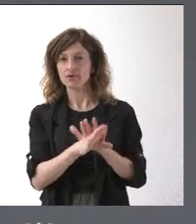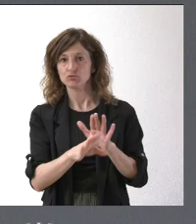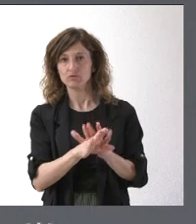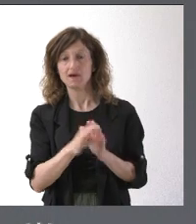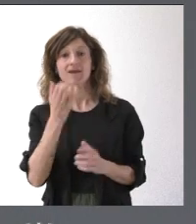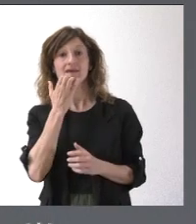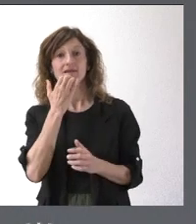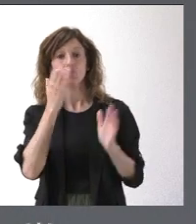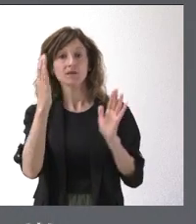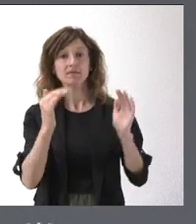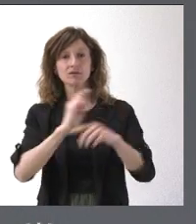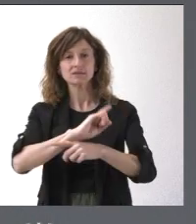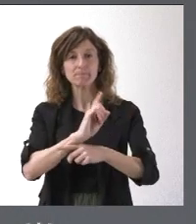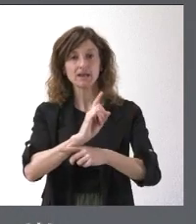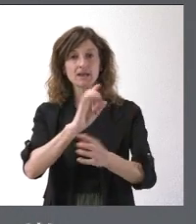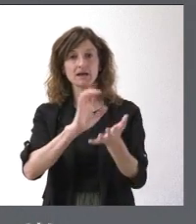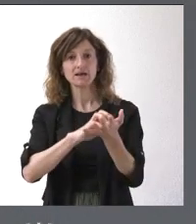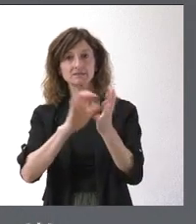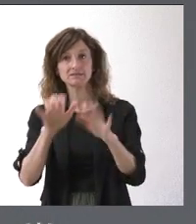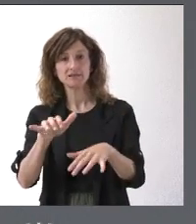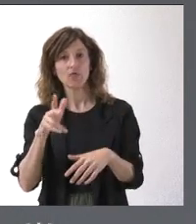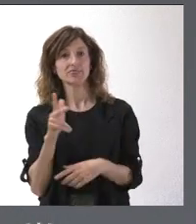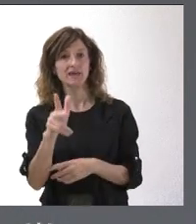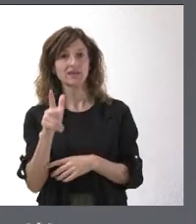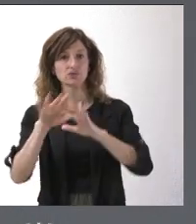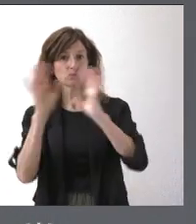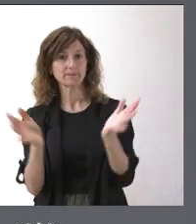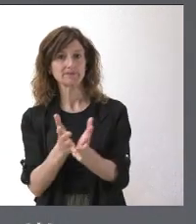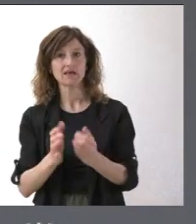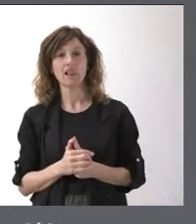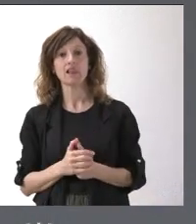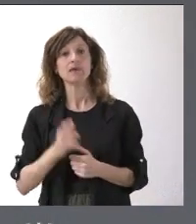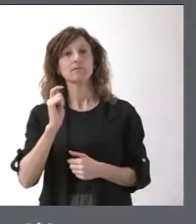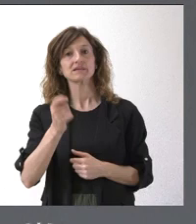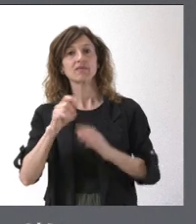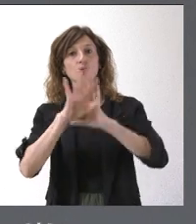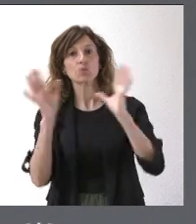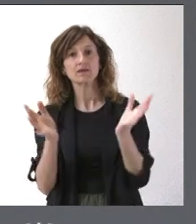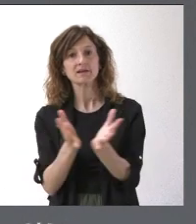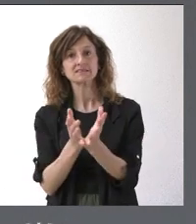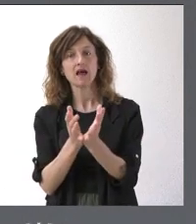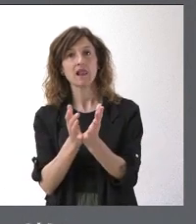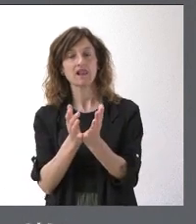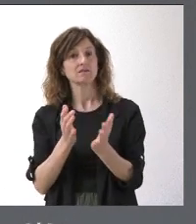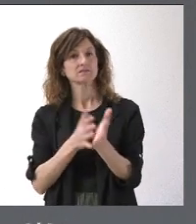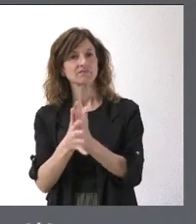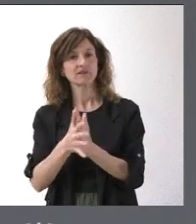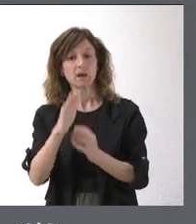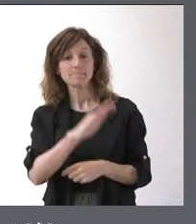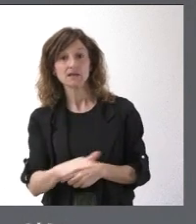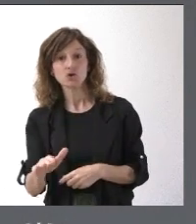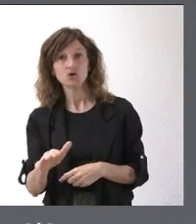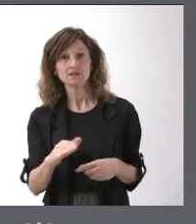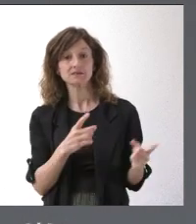la atención temprana en Castilla y León es un derecho universal, es una prestación universal que la tienen todos los menores